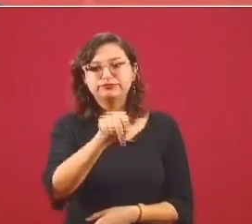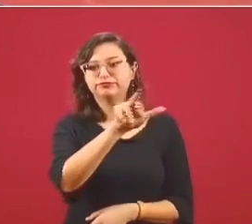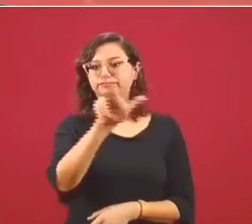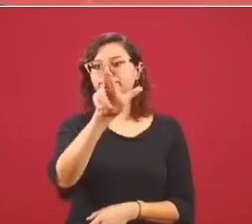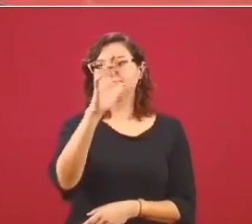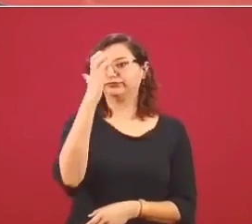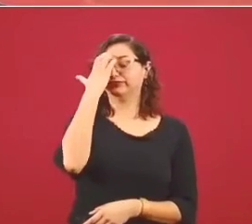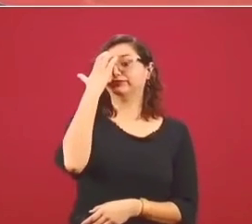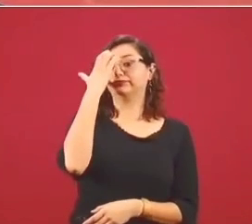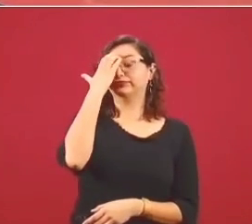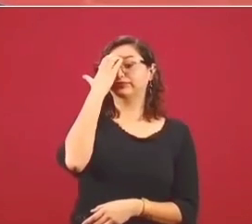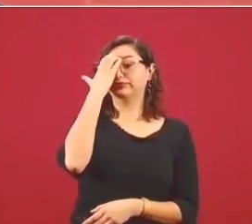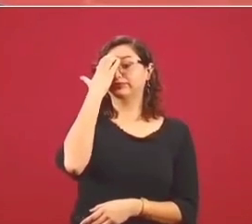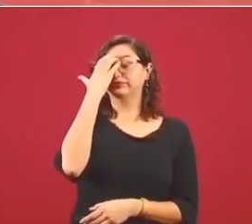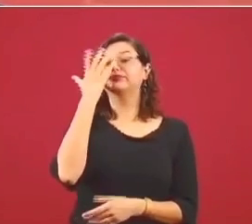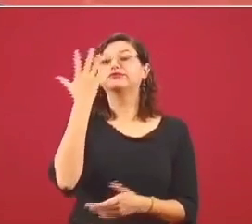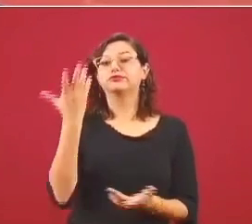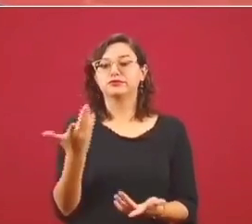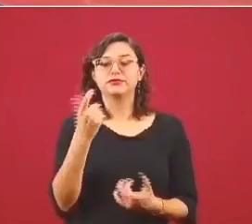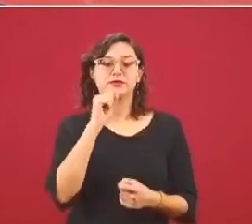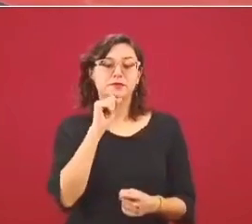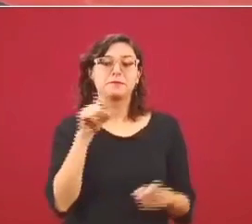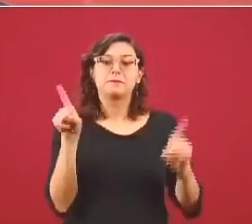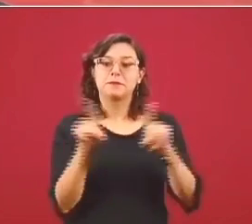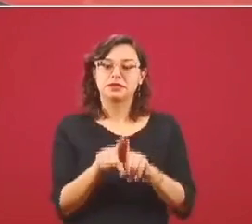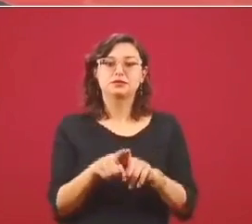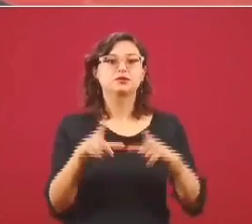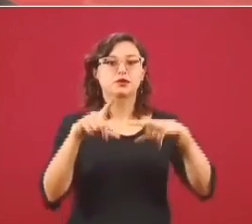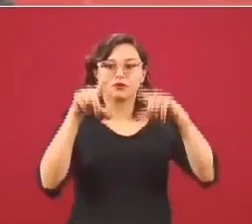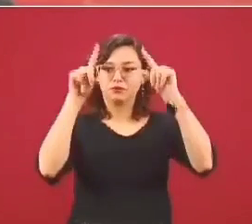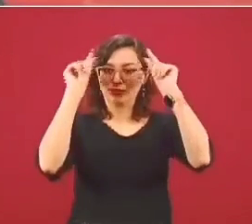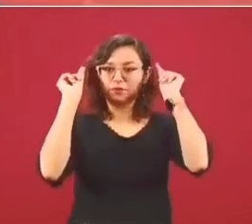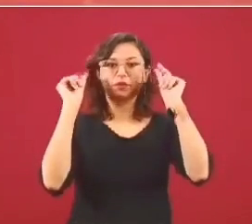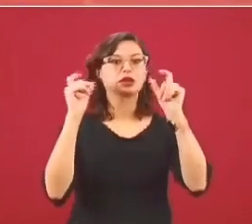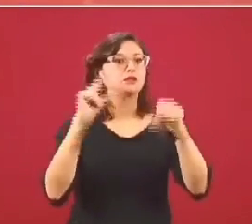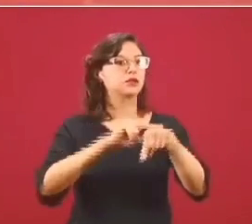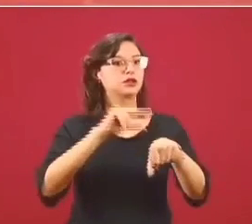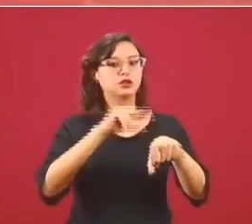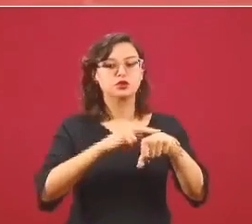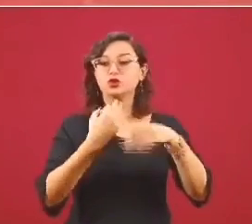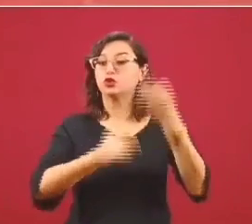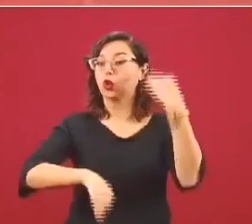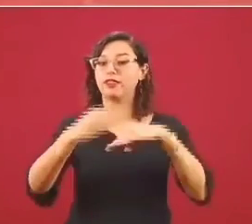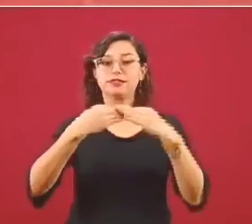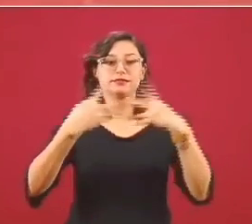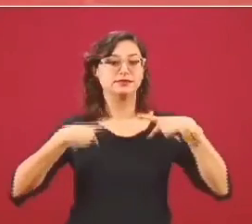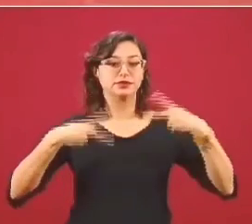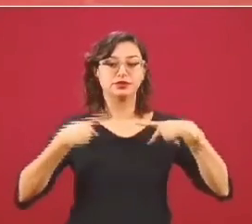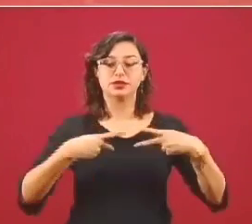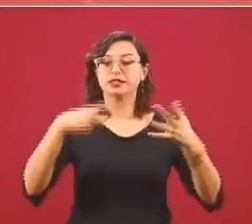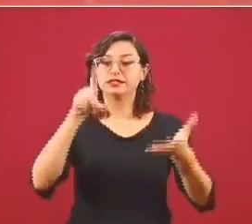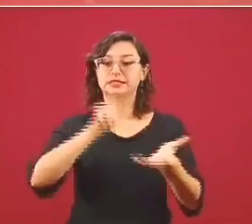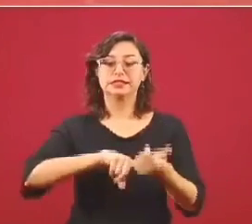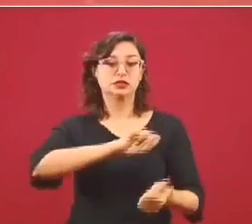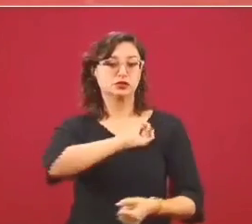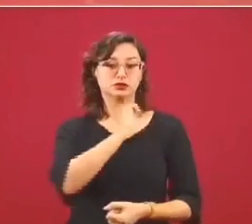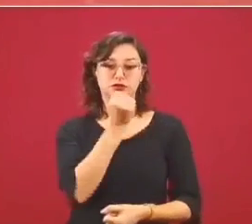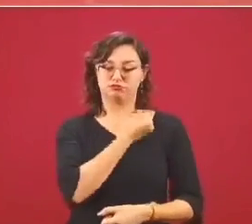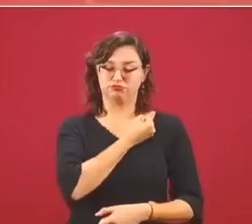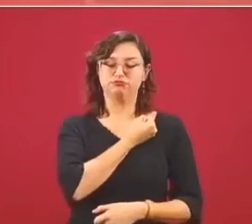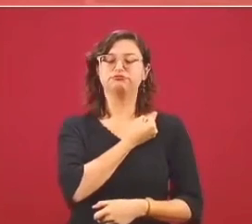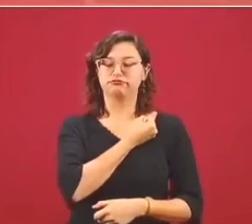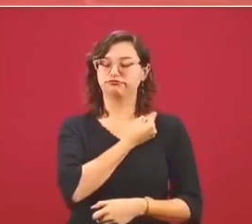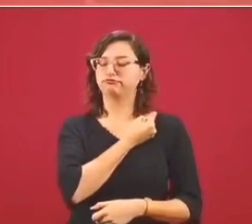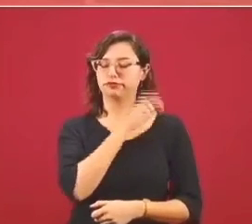y también a todas las enfermeras, todos los médicos, todos los trabajadores de la